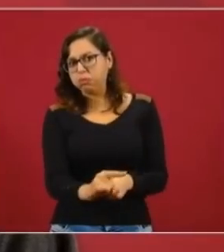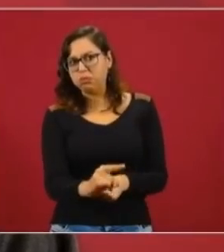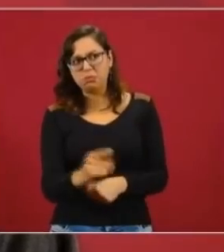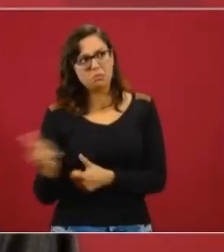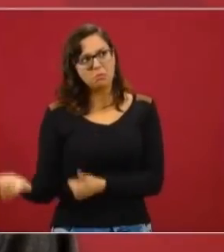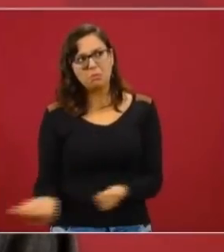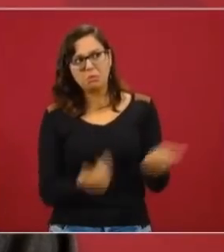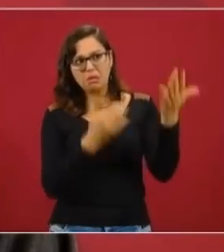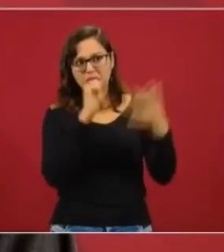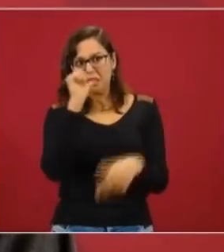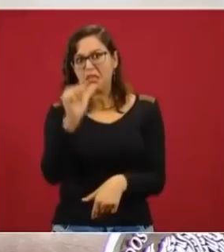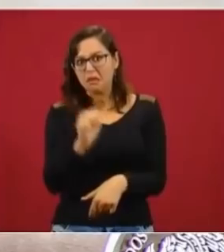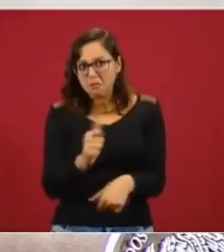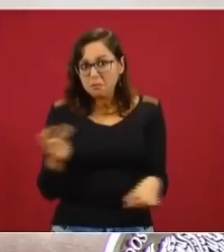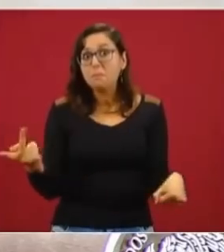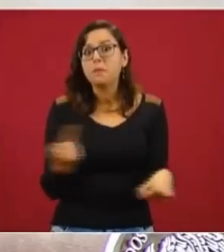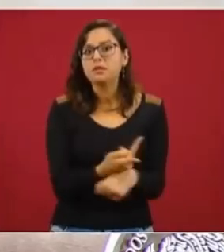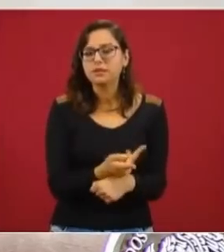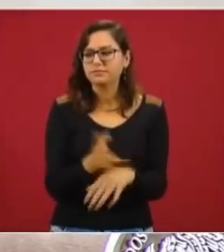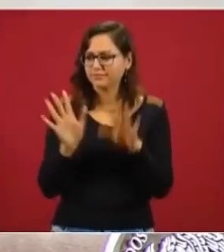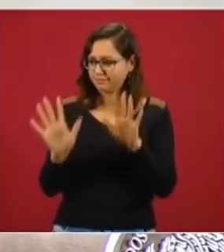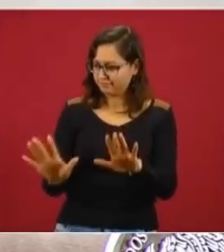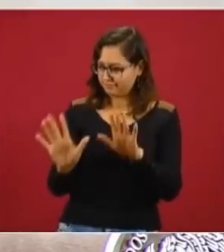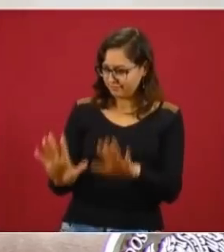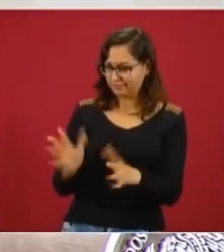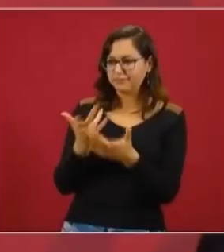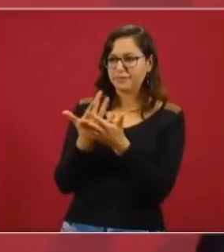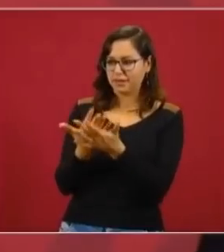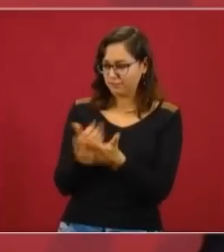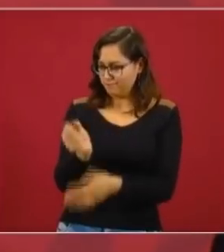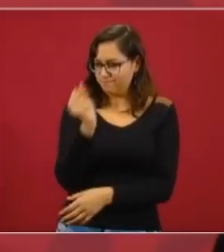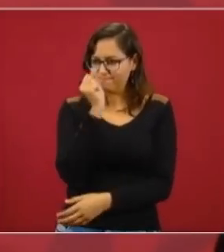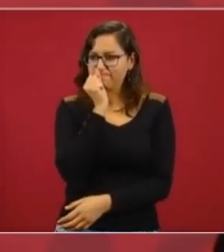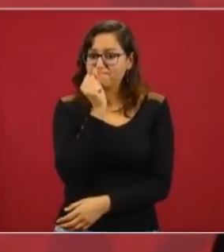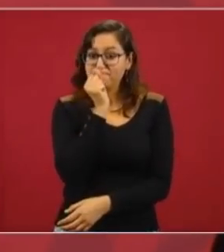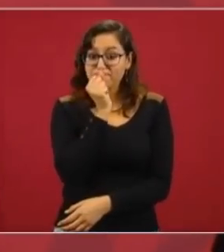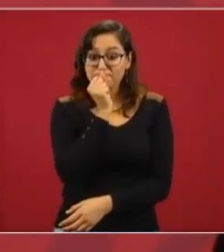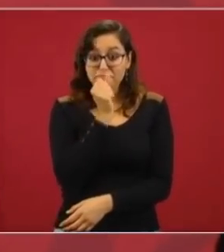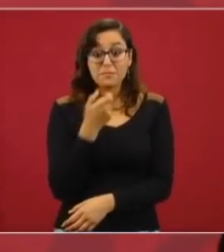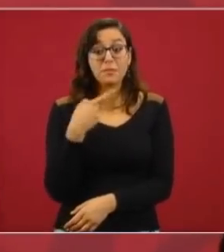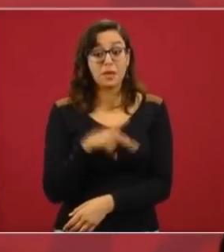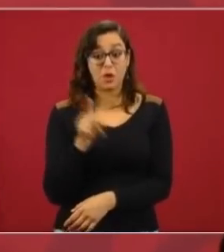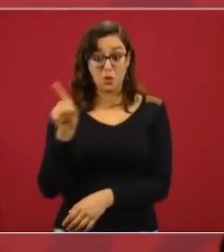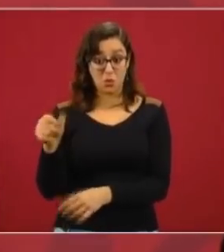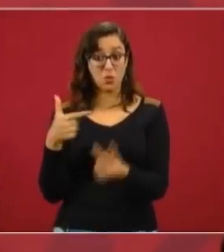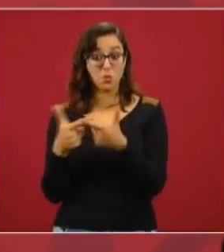pero sí es muy irresponsable lo que están haciendo este grupo.